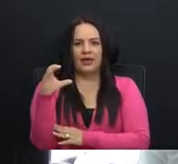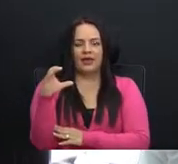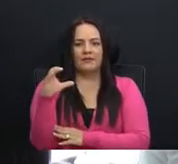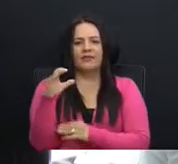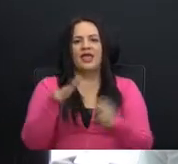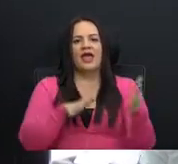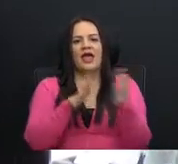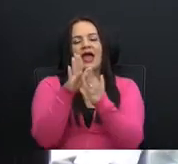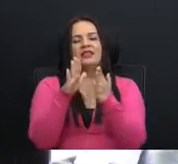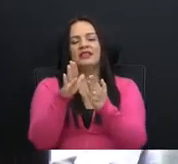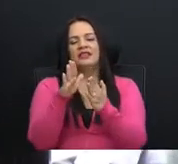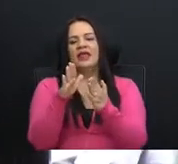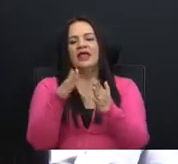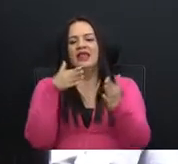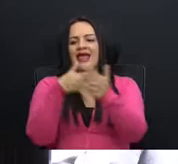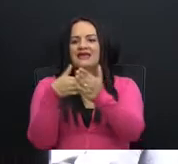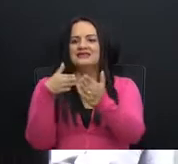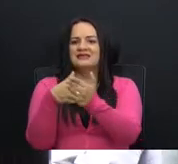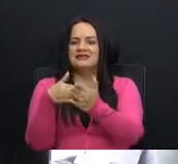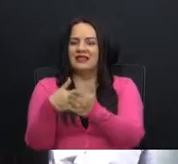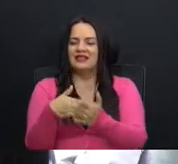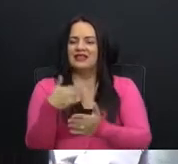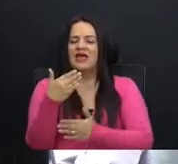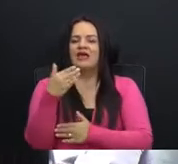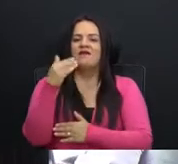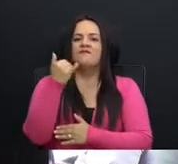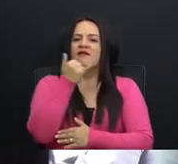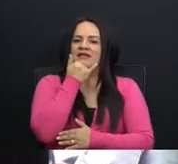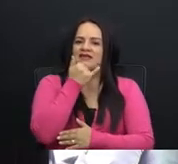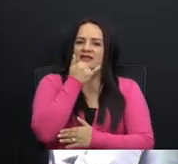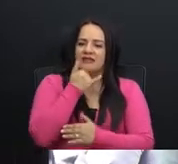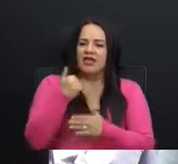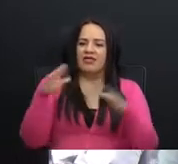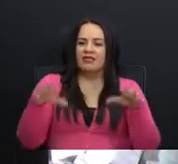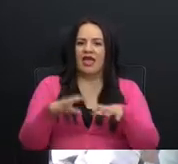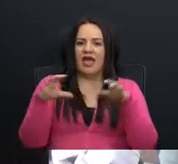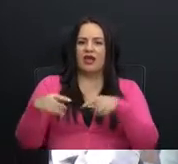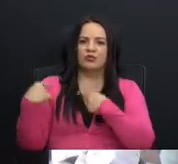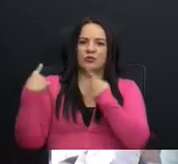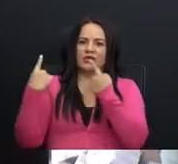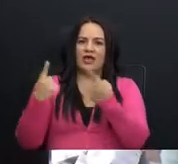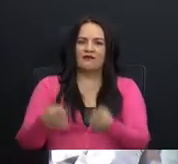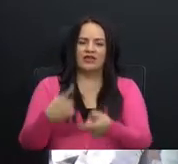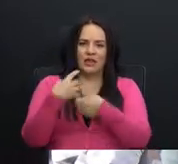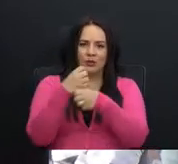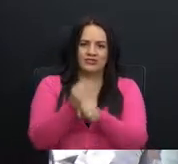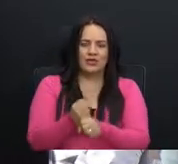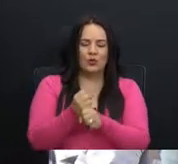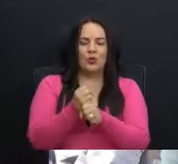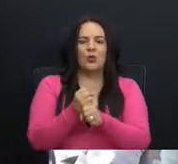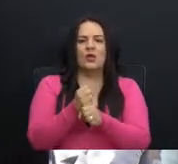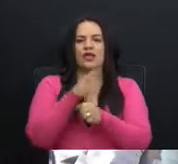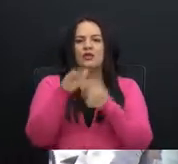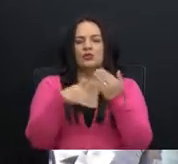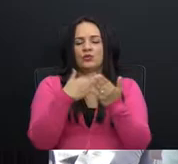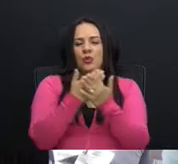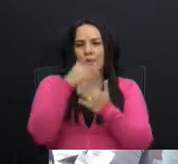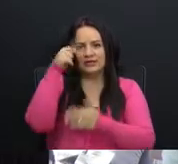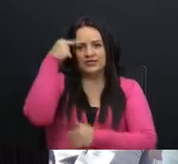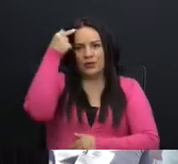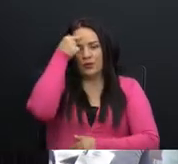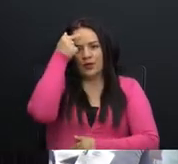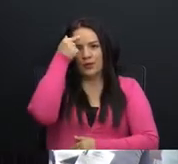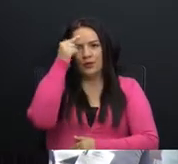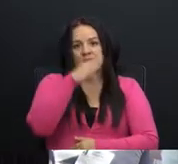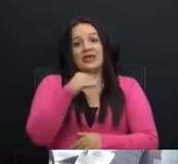ante la insistente fallida de actos que ha venido realizando a lo largo de esta administración. También